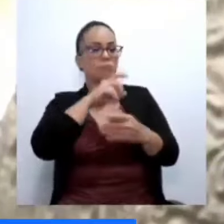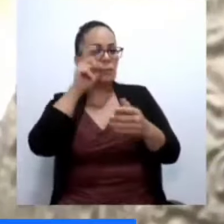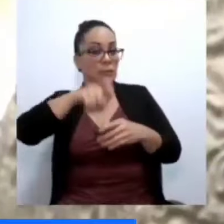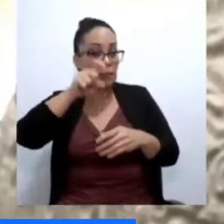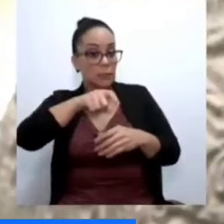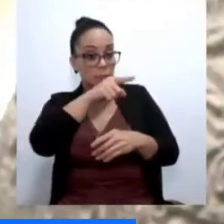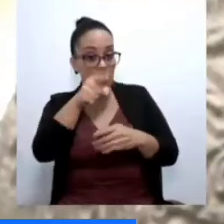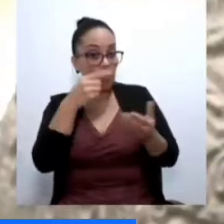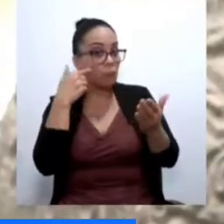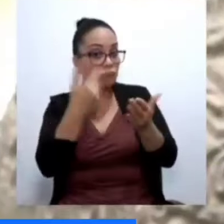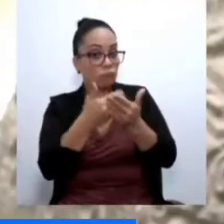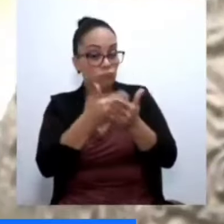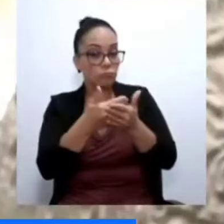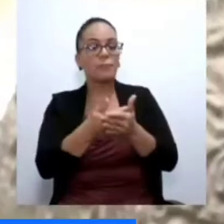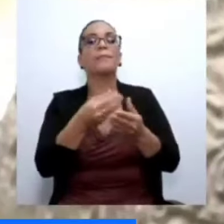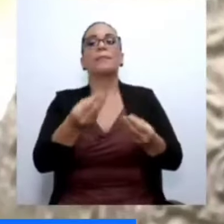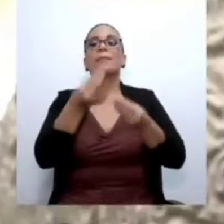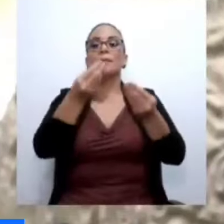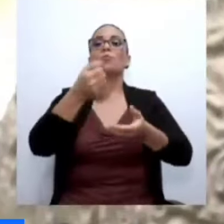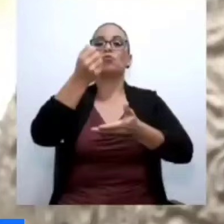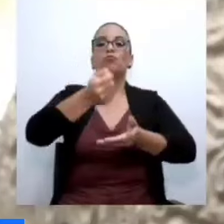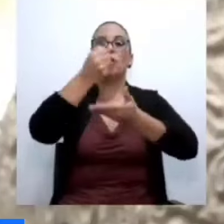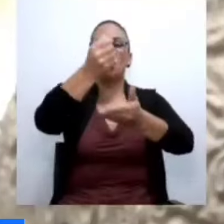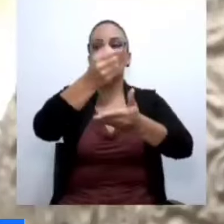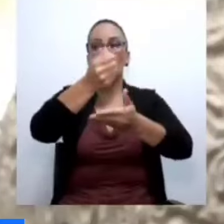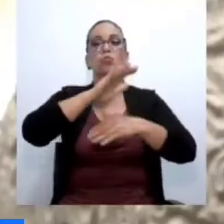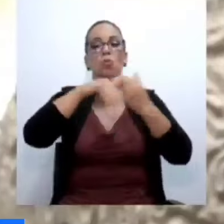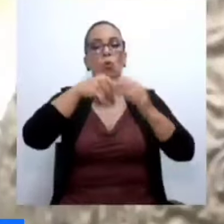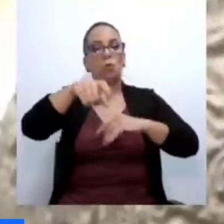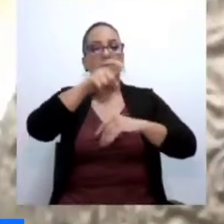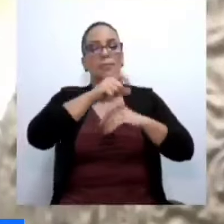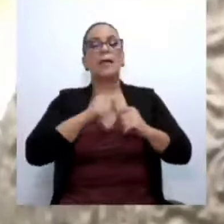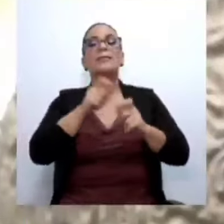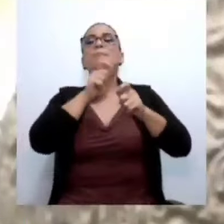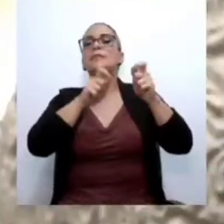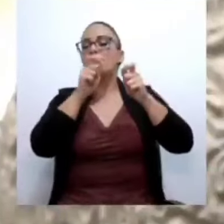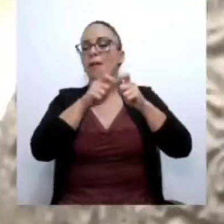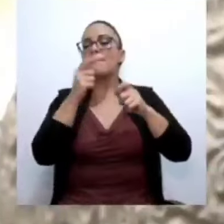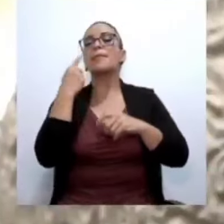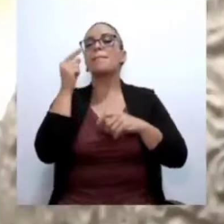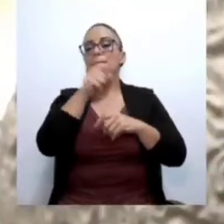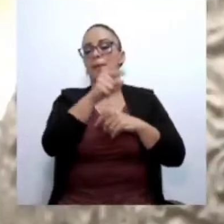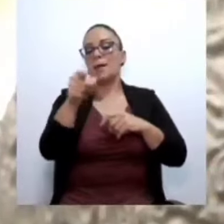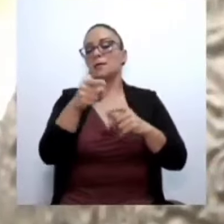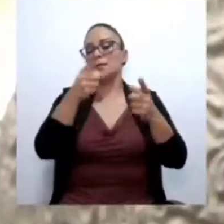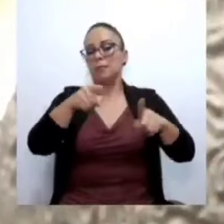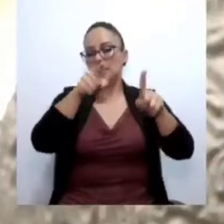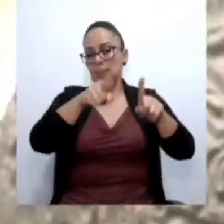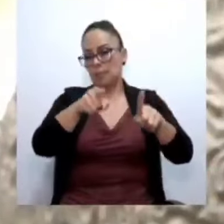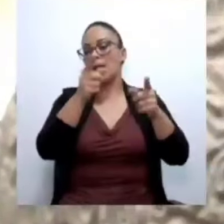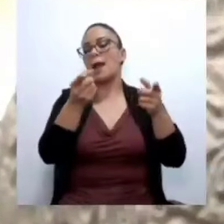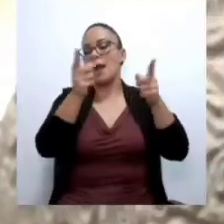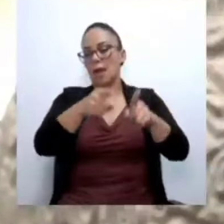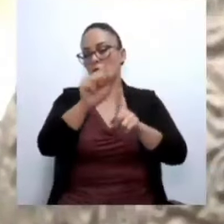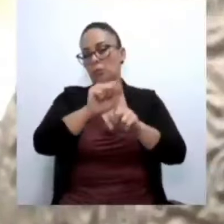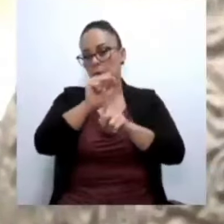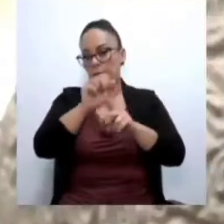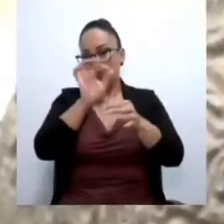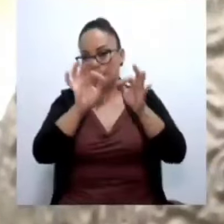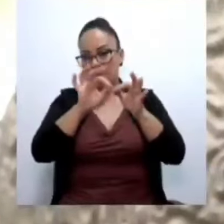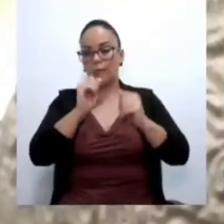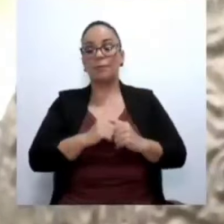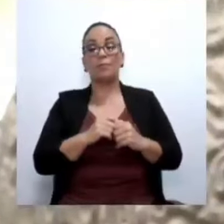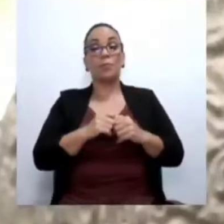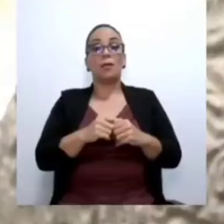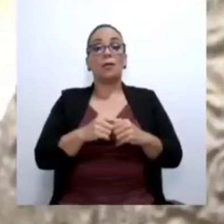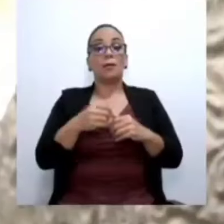procedemos con la asignación de los recursos que se requieren específicamente para esos casos. En lo que va del año, más